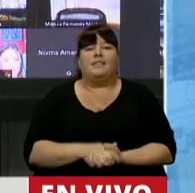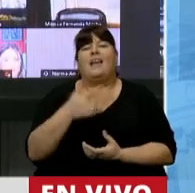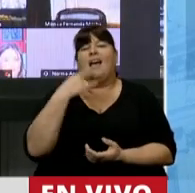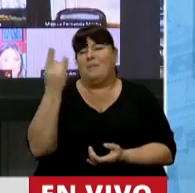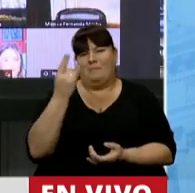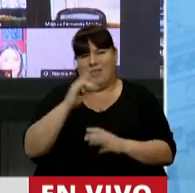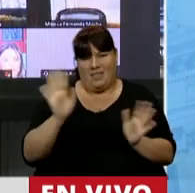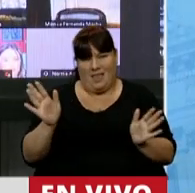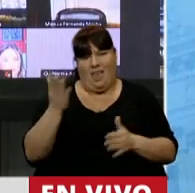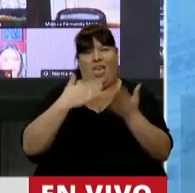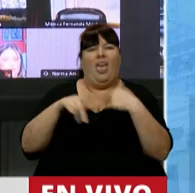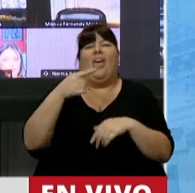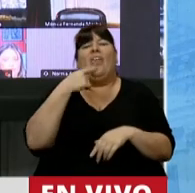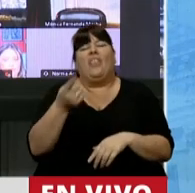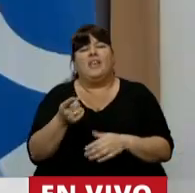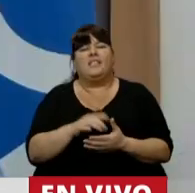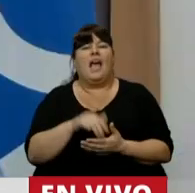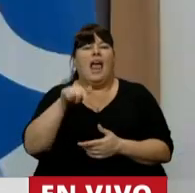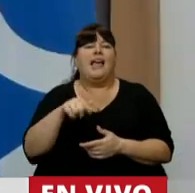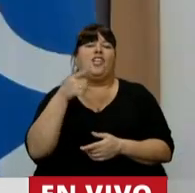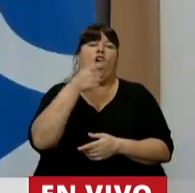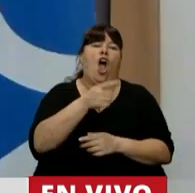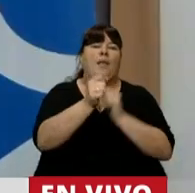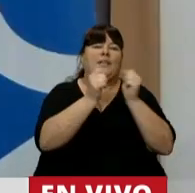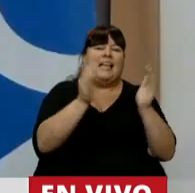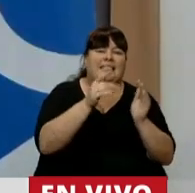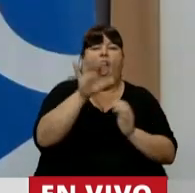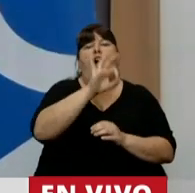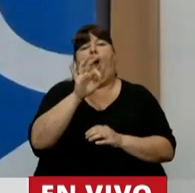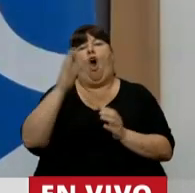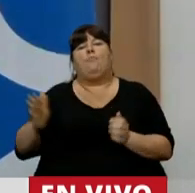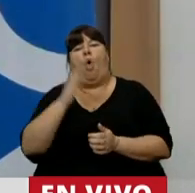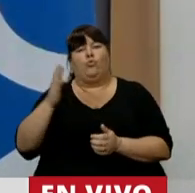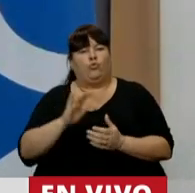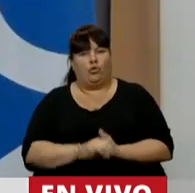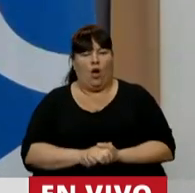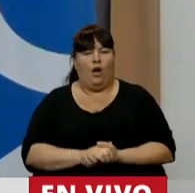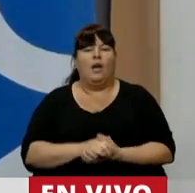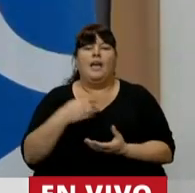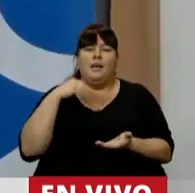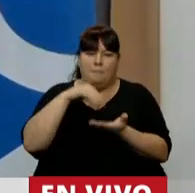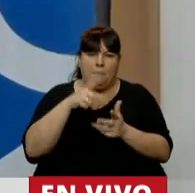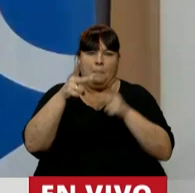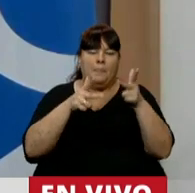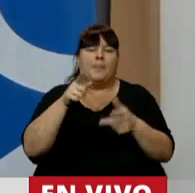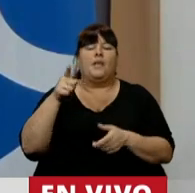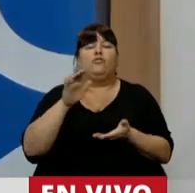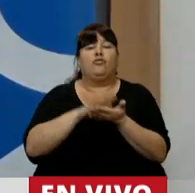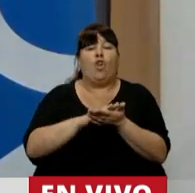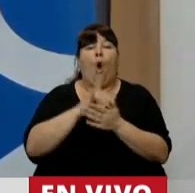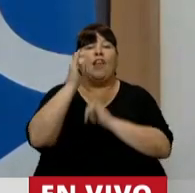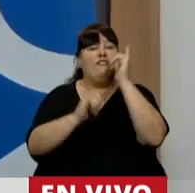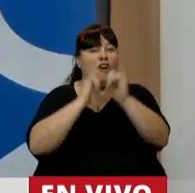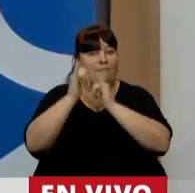falacia querer decir que esto va a afectar a las PYME o que va a afectar a la producción. Déjeme decirle también que de acuerdo a la